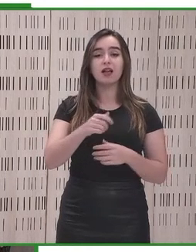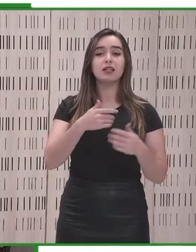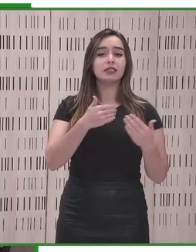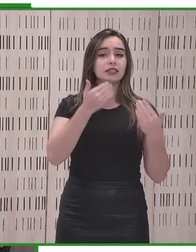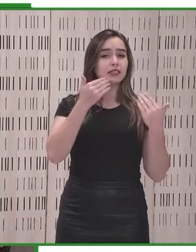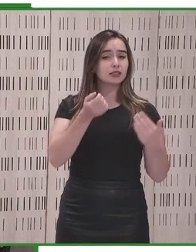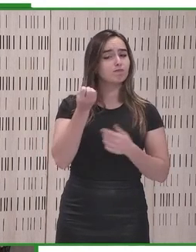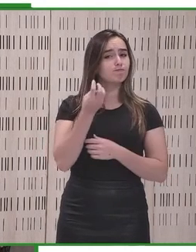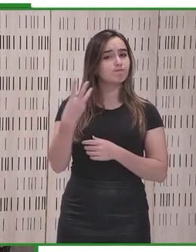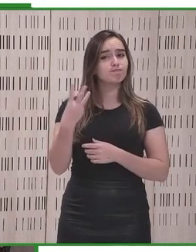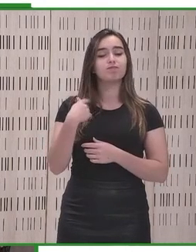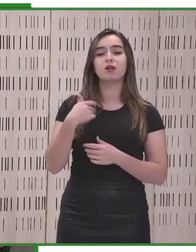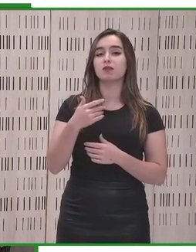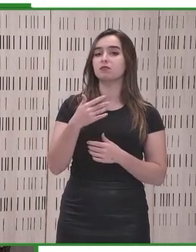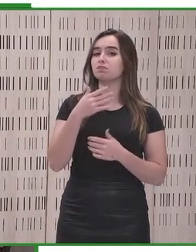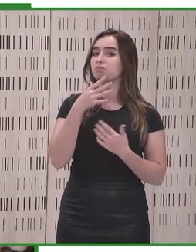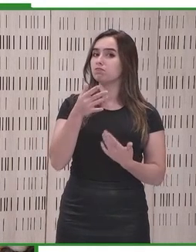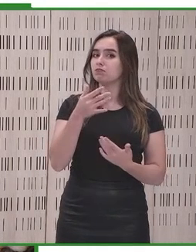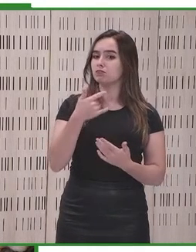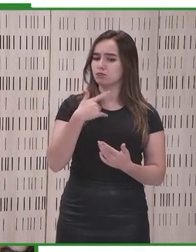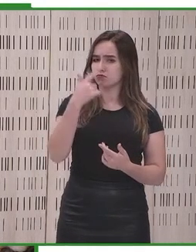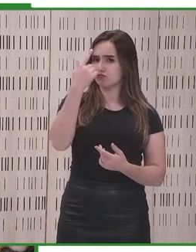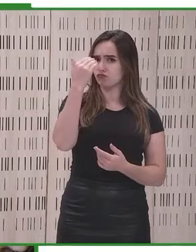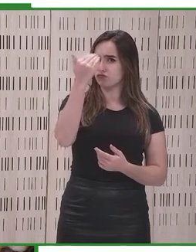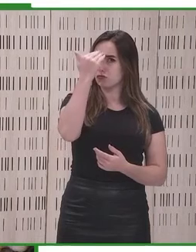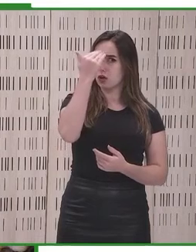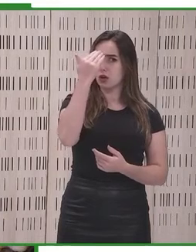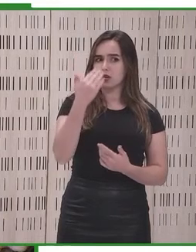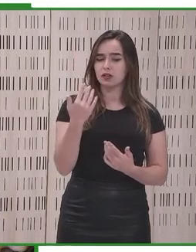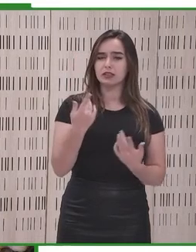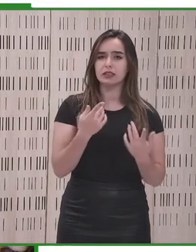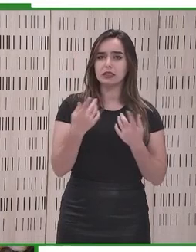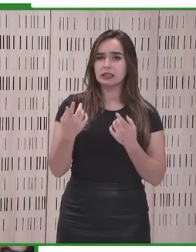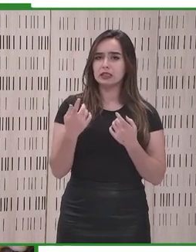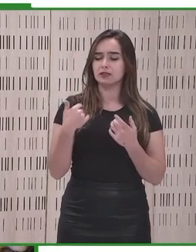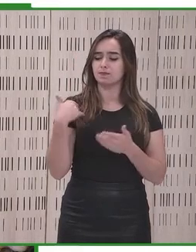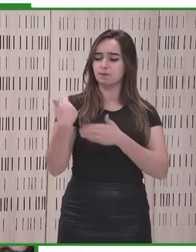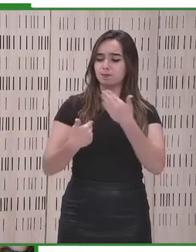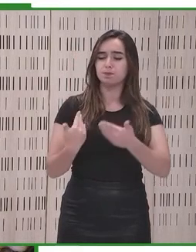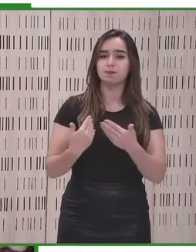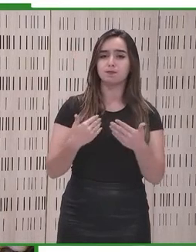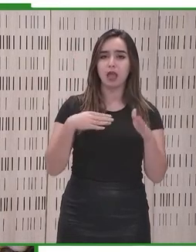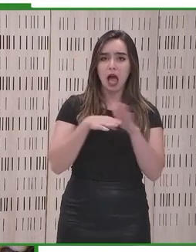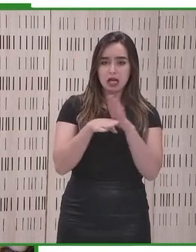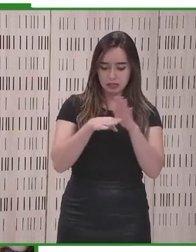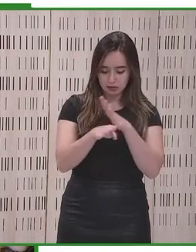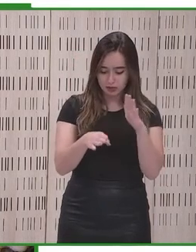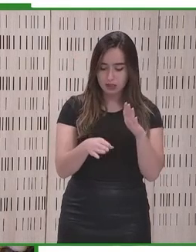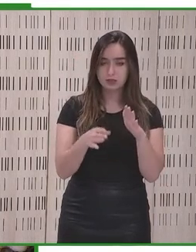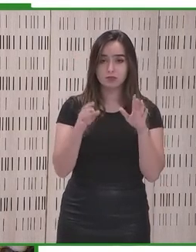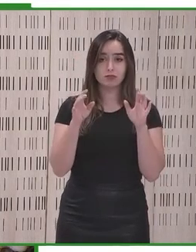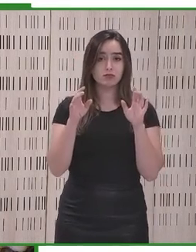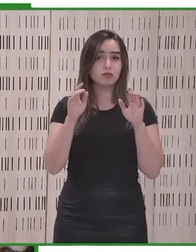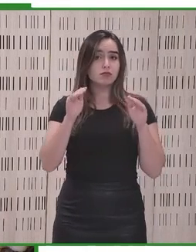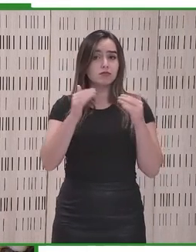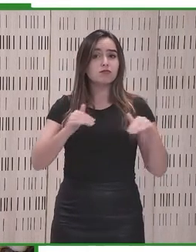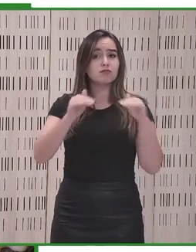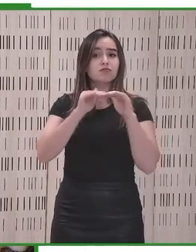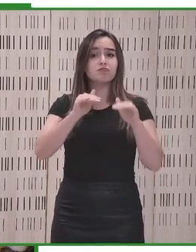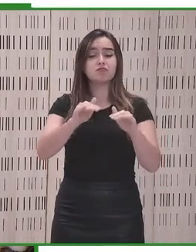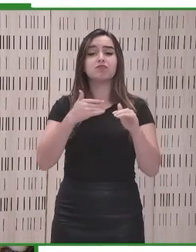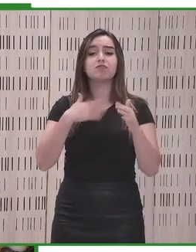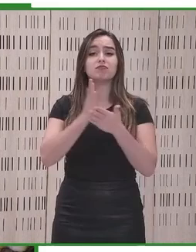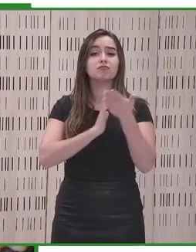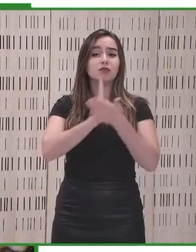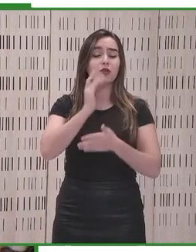conversación. Sabemos la urgencia y la relevancia de avanzar sobre la comprensión de la accesibilidad como un derecho humano y no simplemente como una